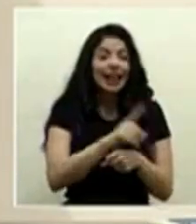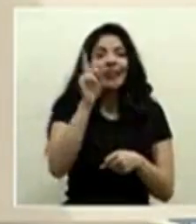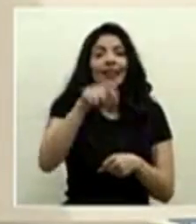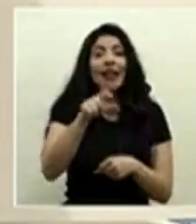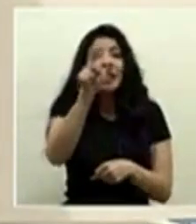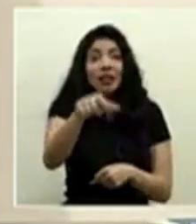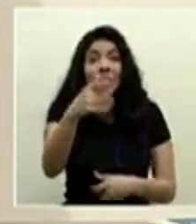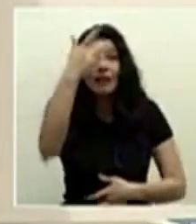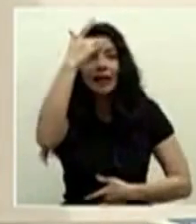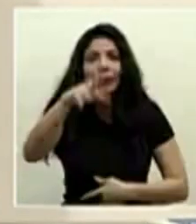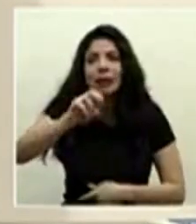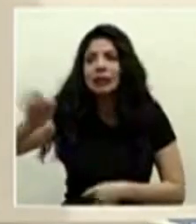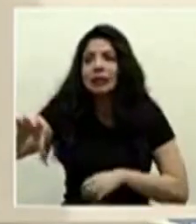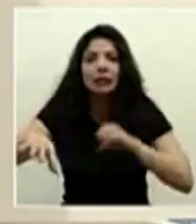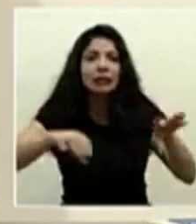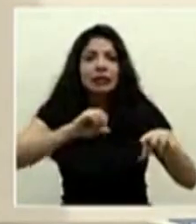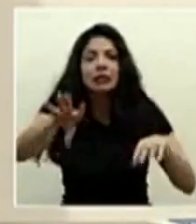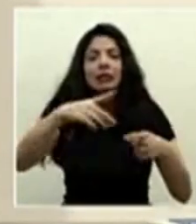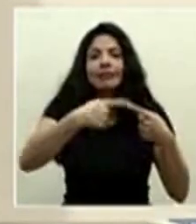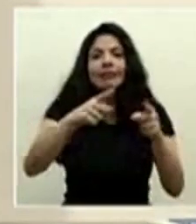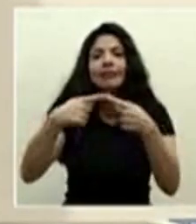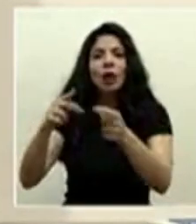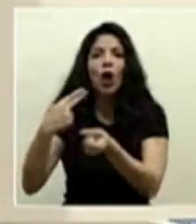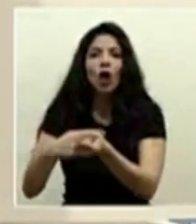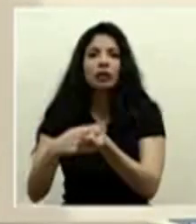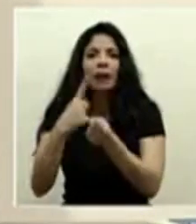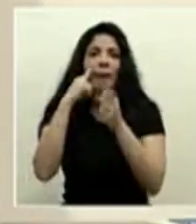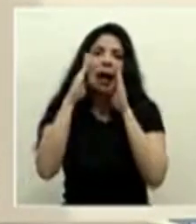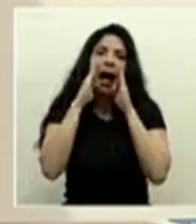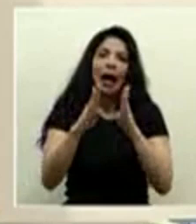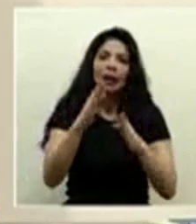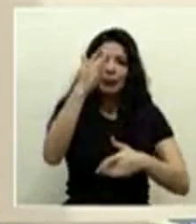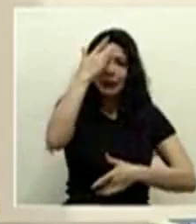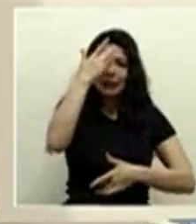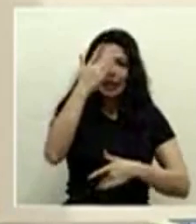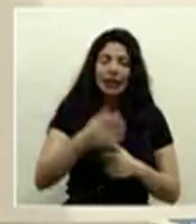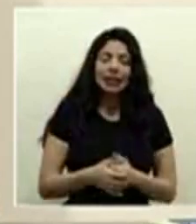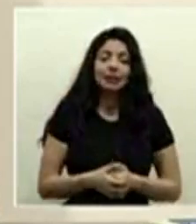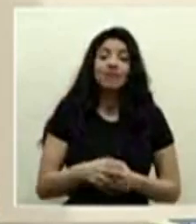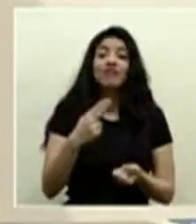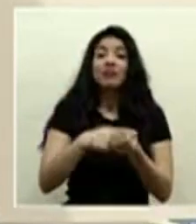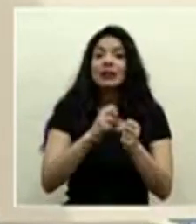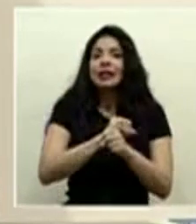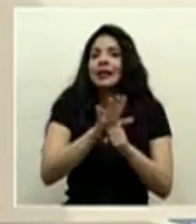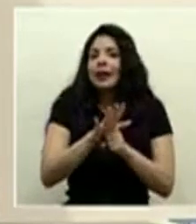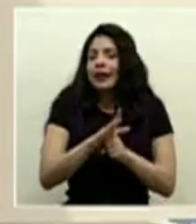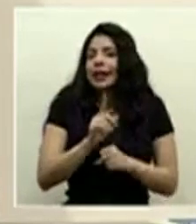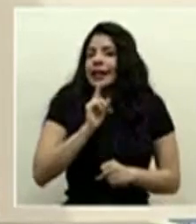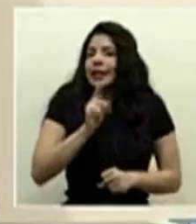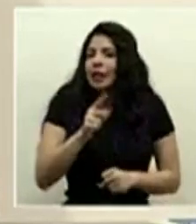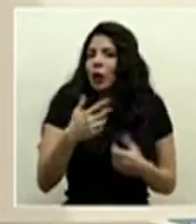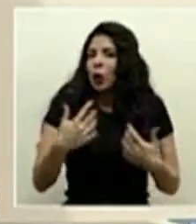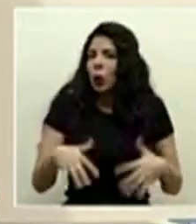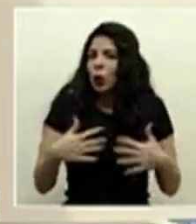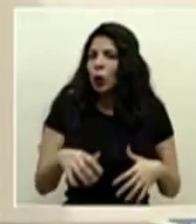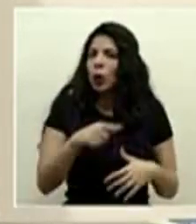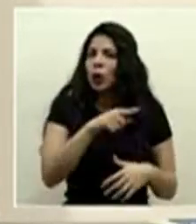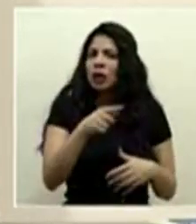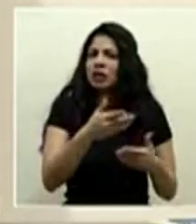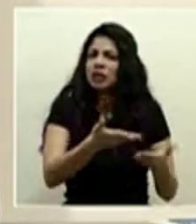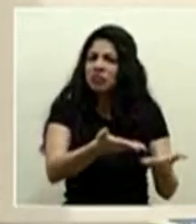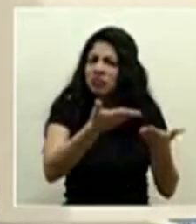que atienden esta patología SEACO definitivamente ha dado